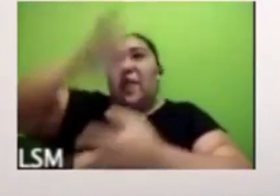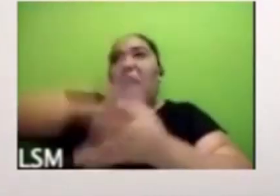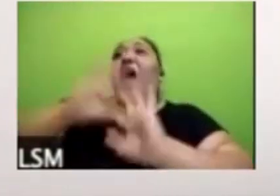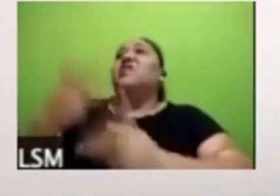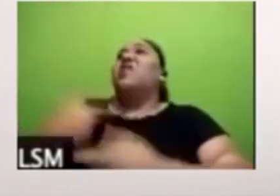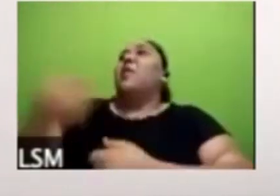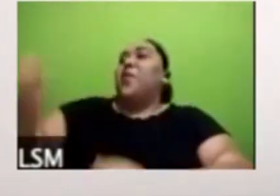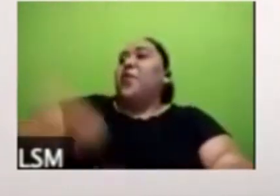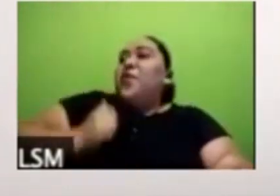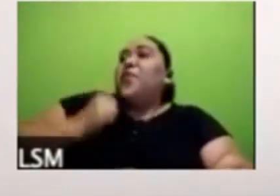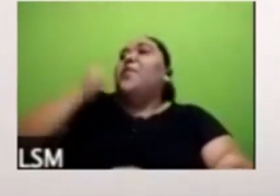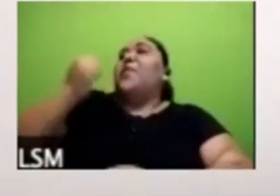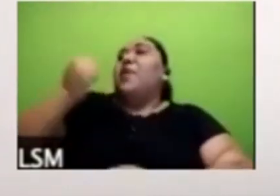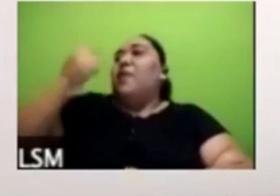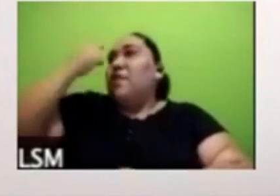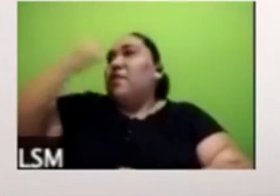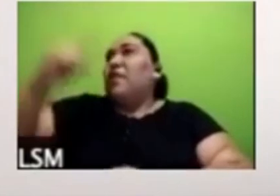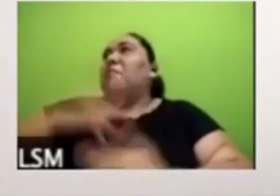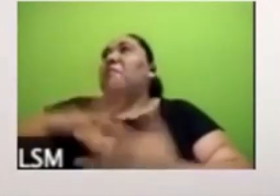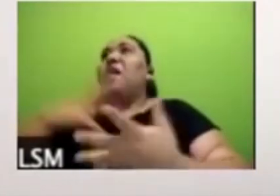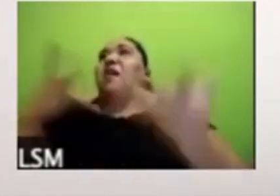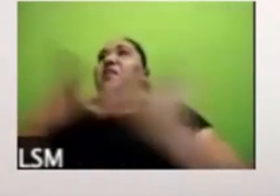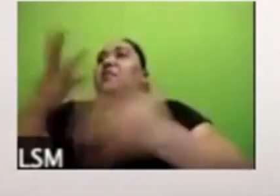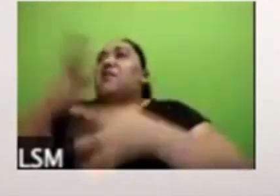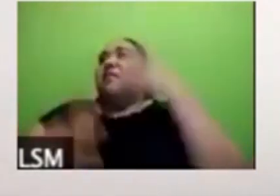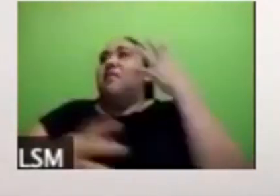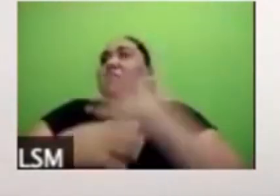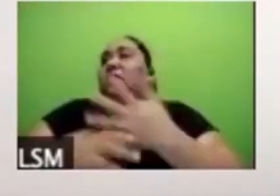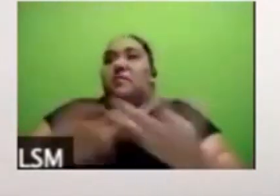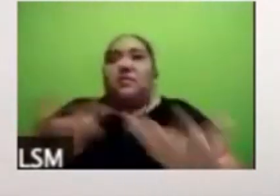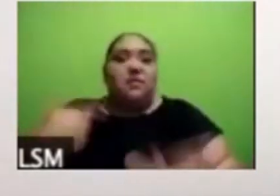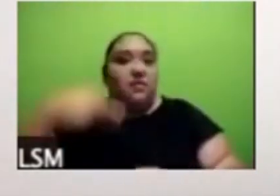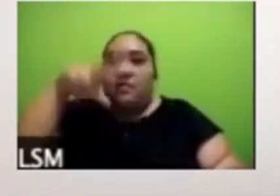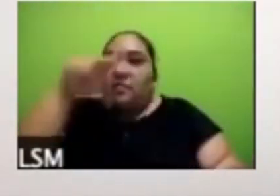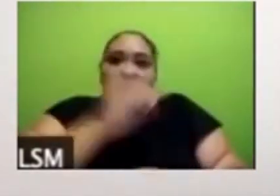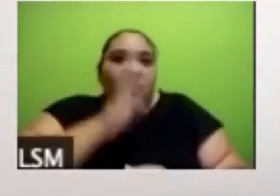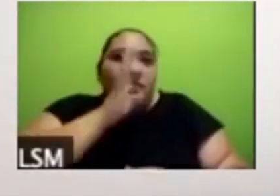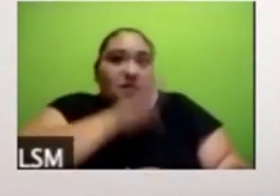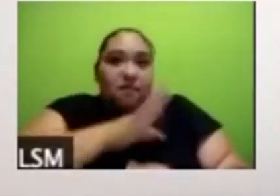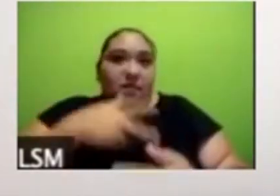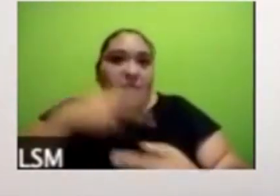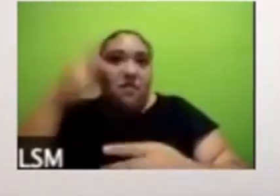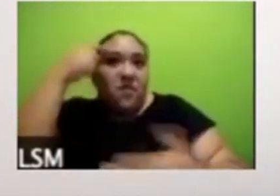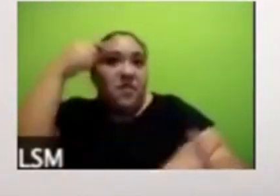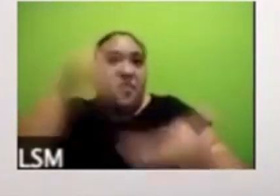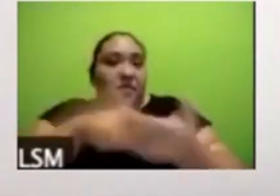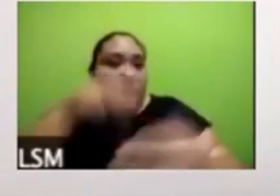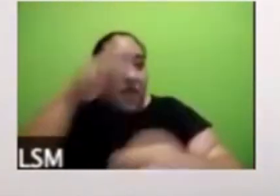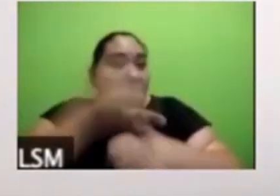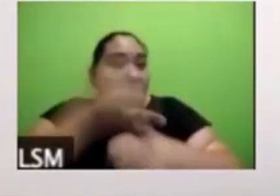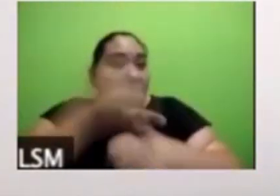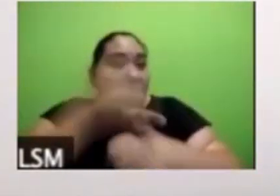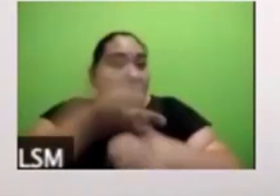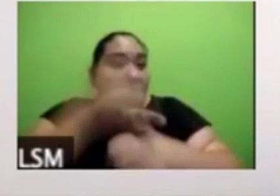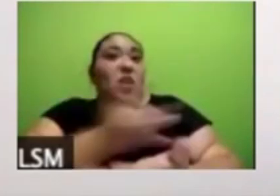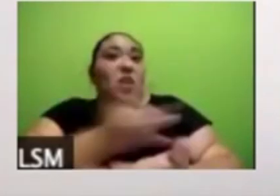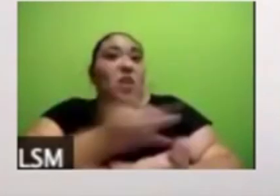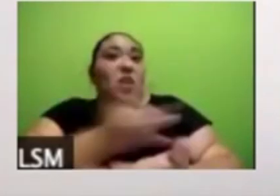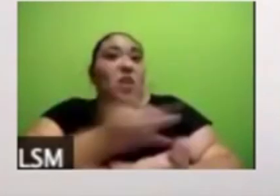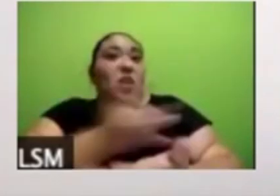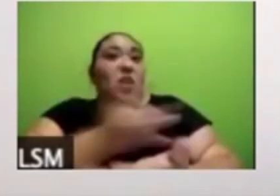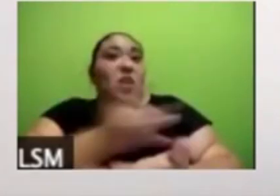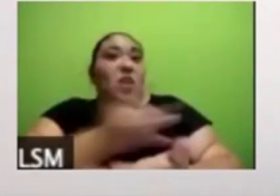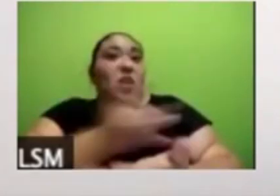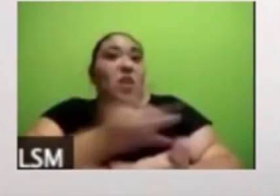empieza por proteger lo más posible a los trabajadores de la salud por reivindicar el trabajo que están haciendo o